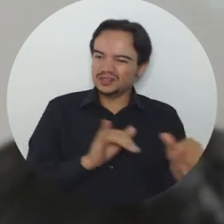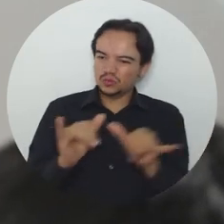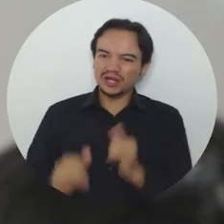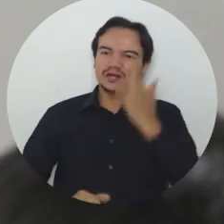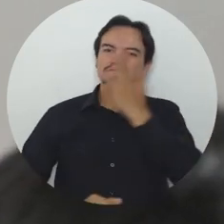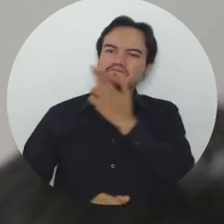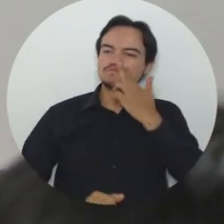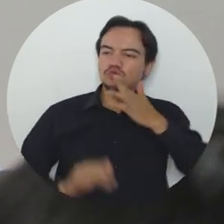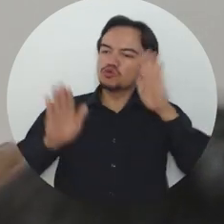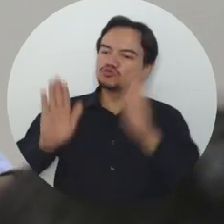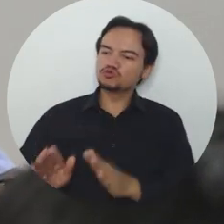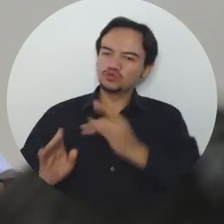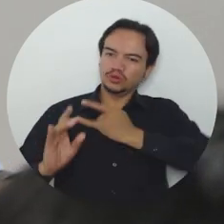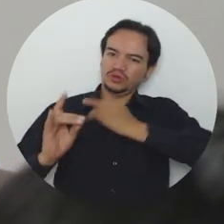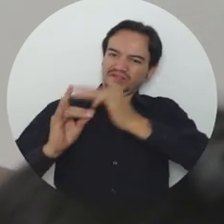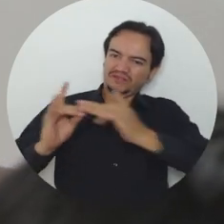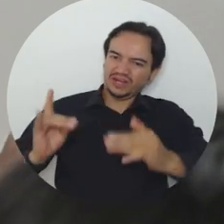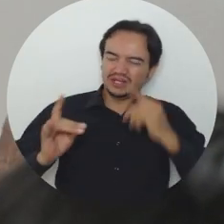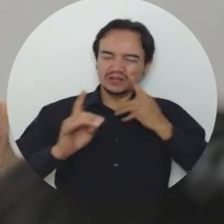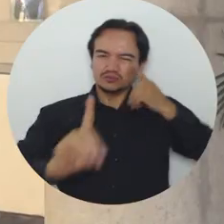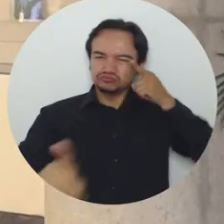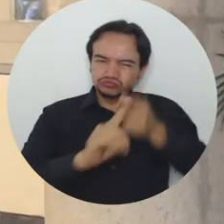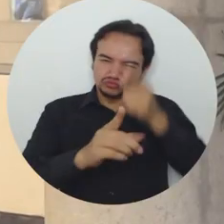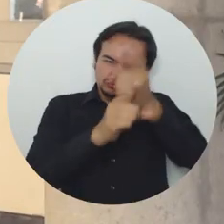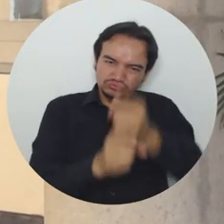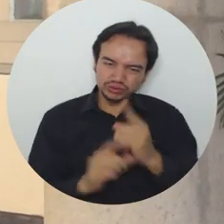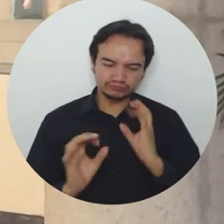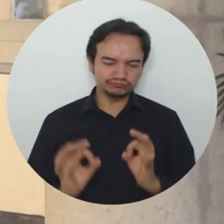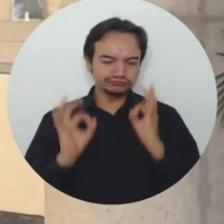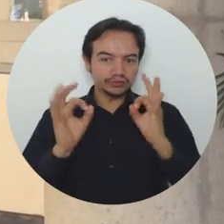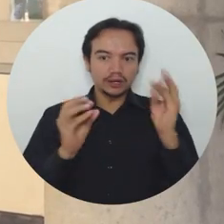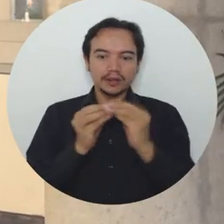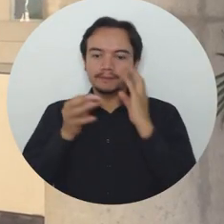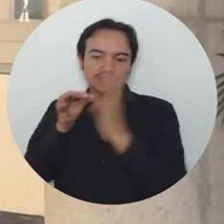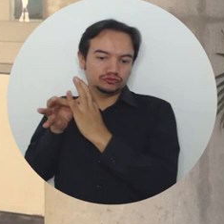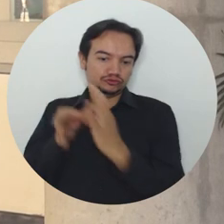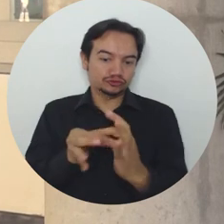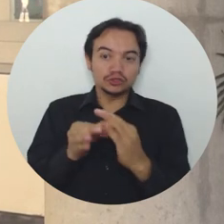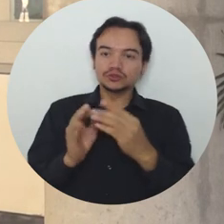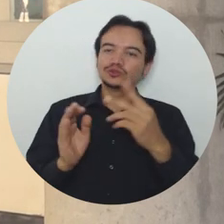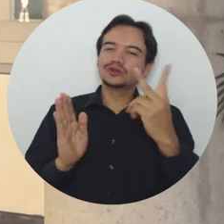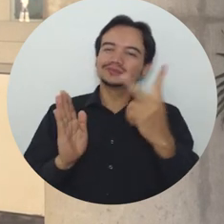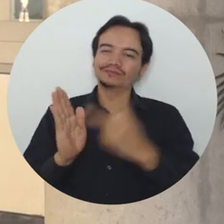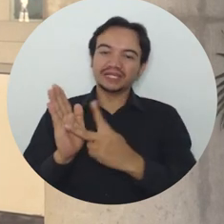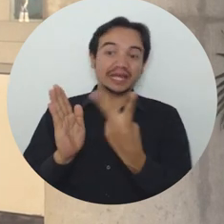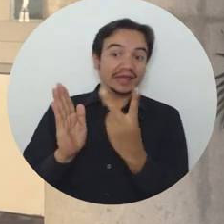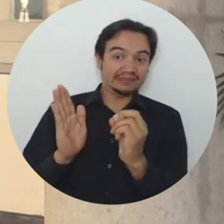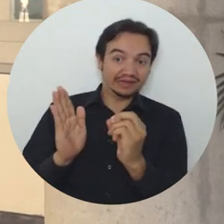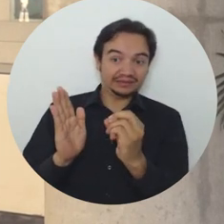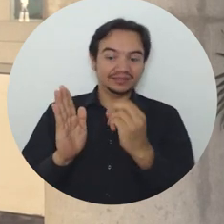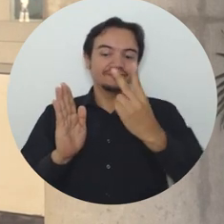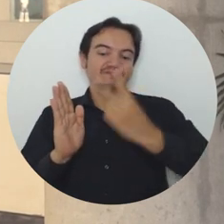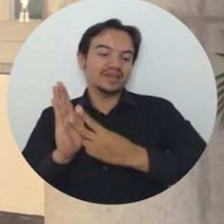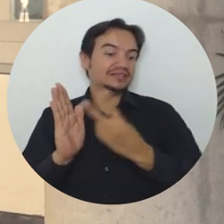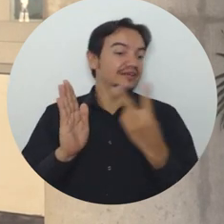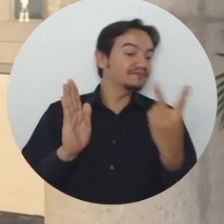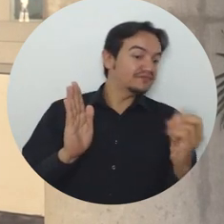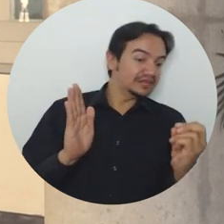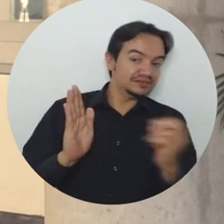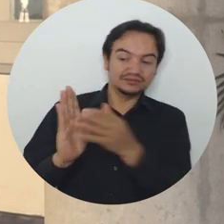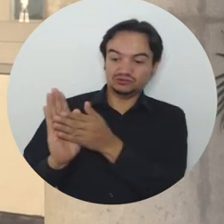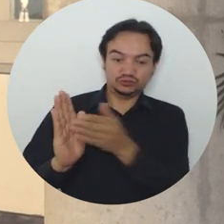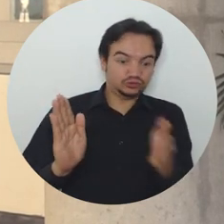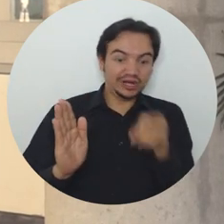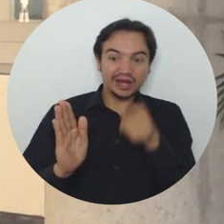ser una universidad de calidad, una universidad que cumple sus metas y sus procesos y que está ligada al plan de desarrollo 2030 con los